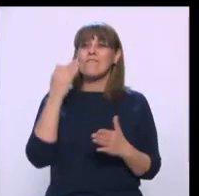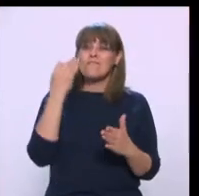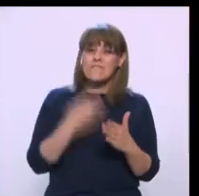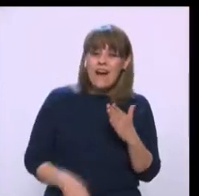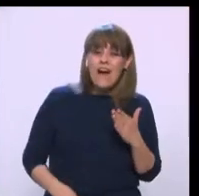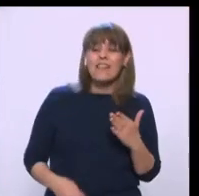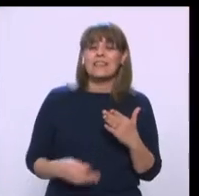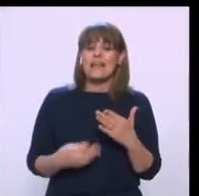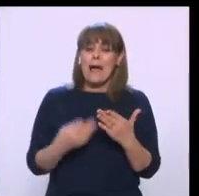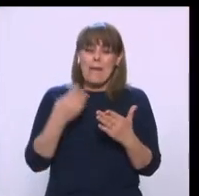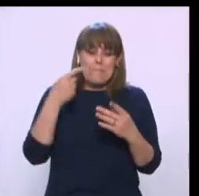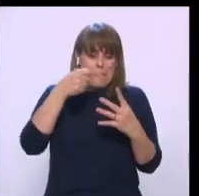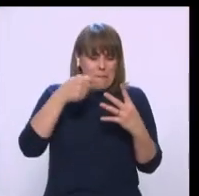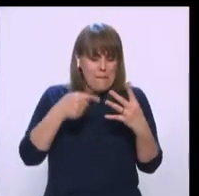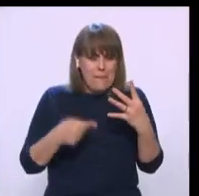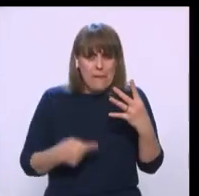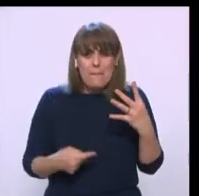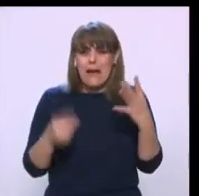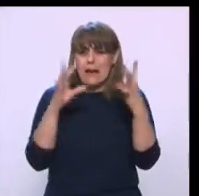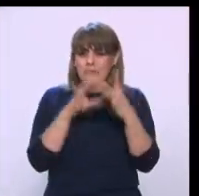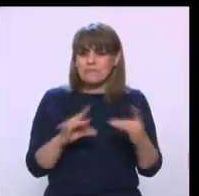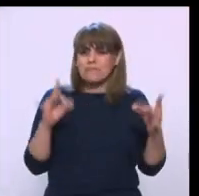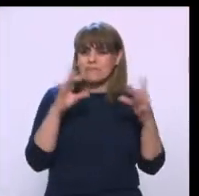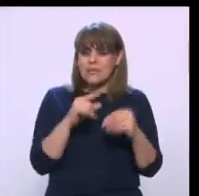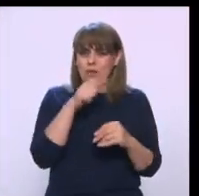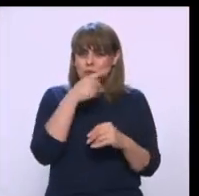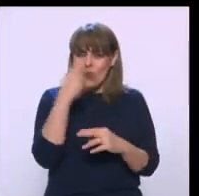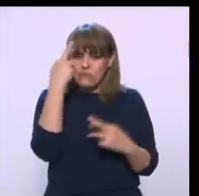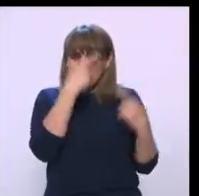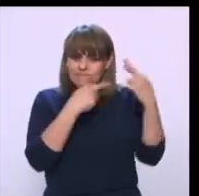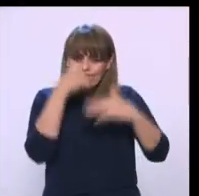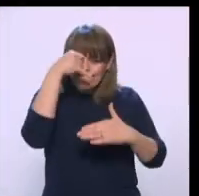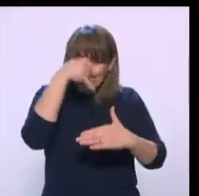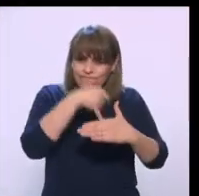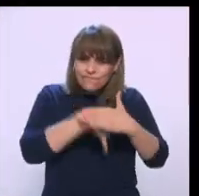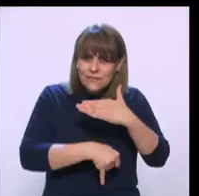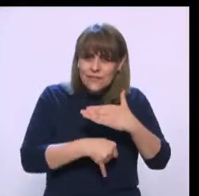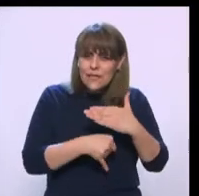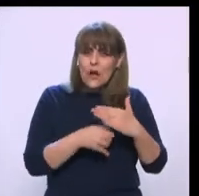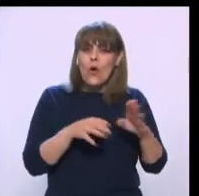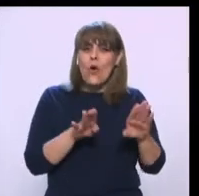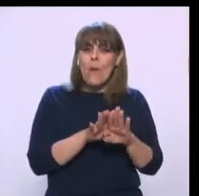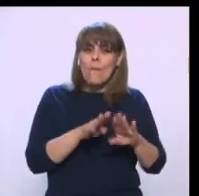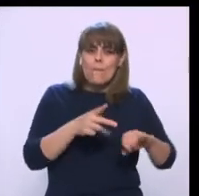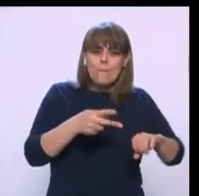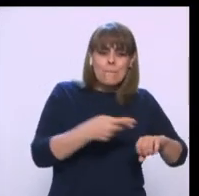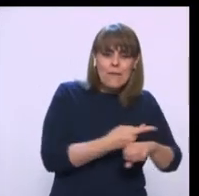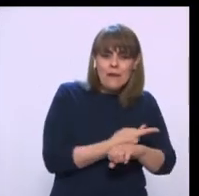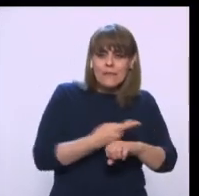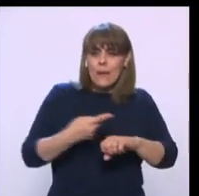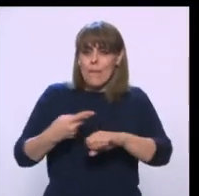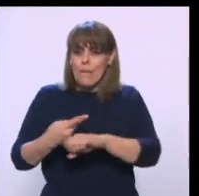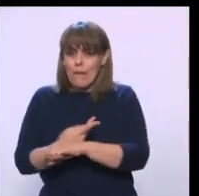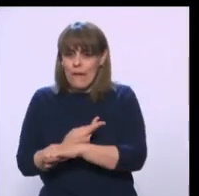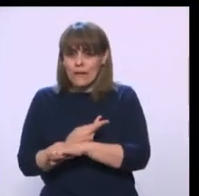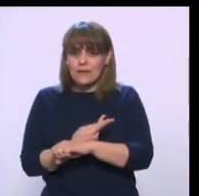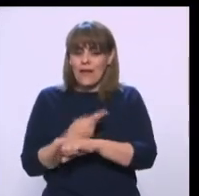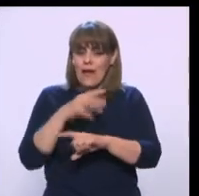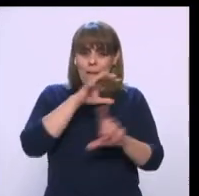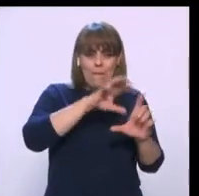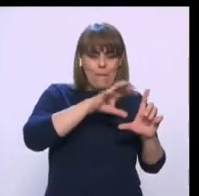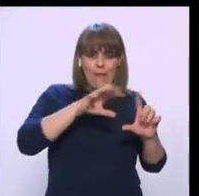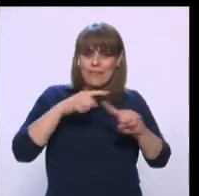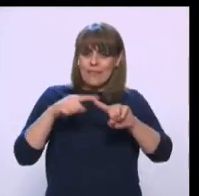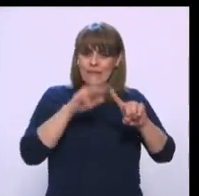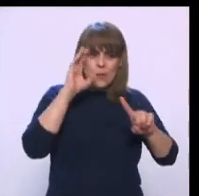como mucha carne que hablar justamente del diagnóstico que hace en relación a cómo se comportan las incidencias delictivas de distintos